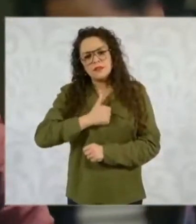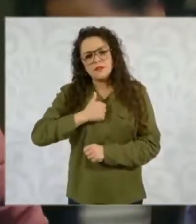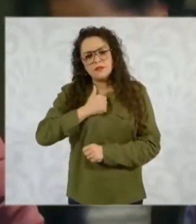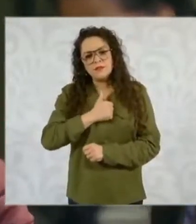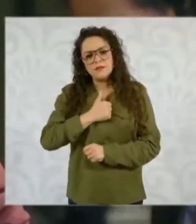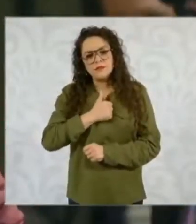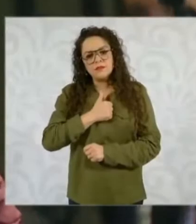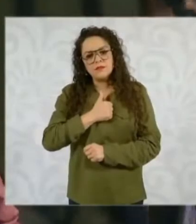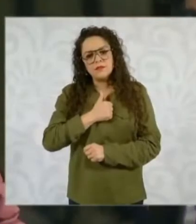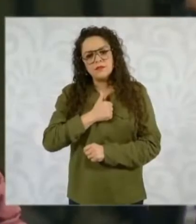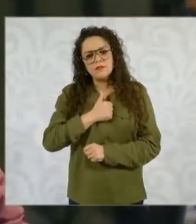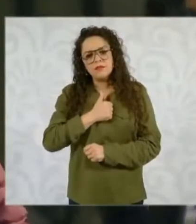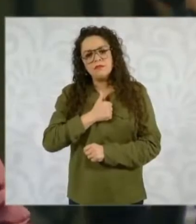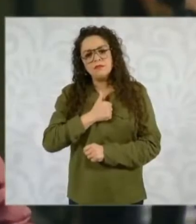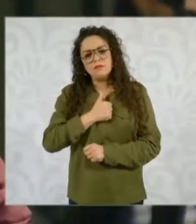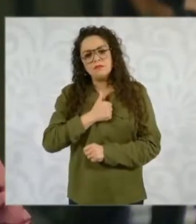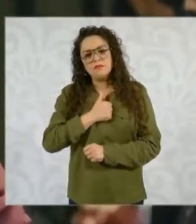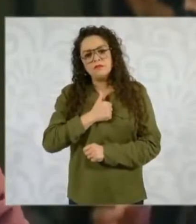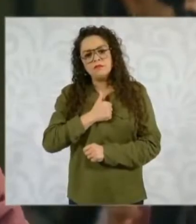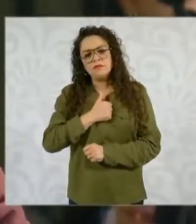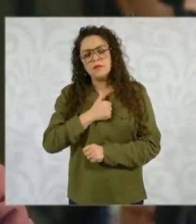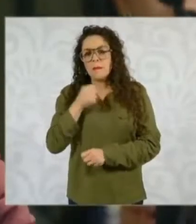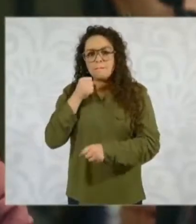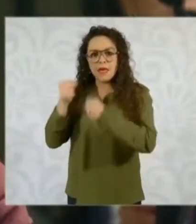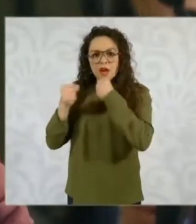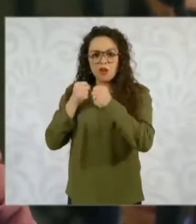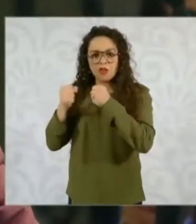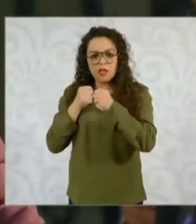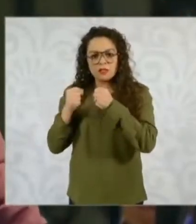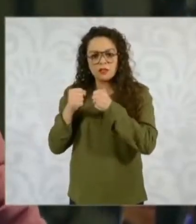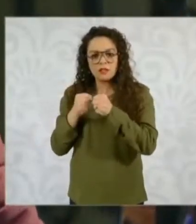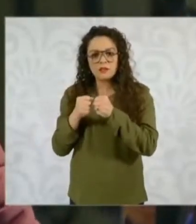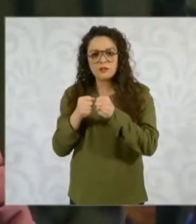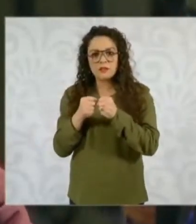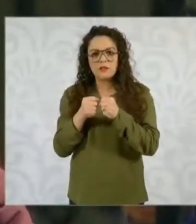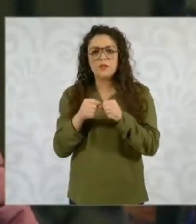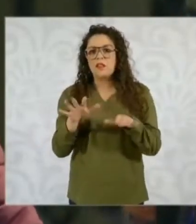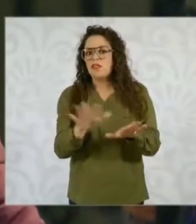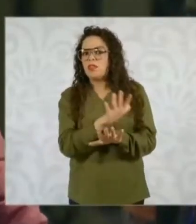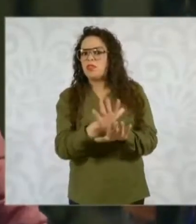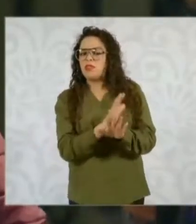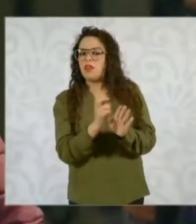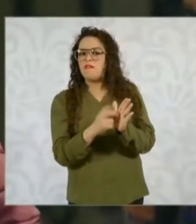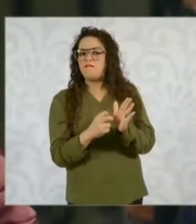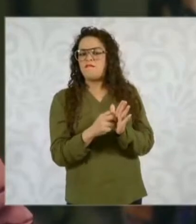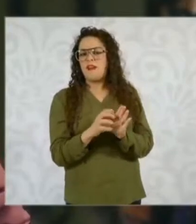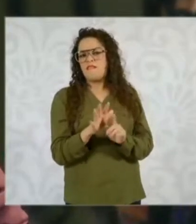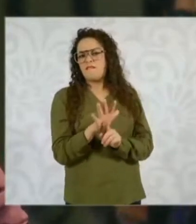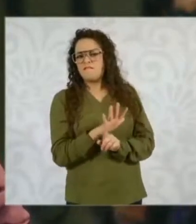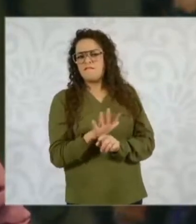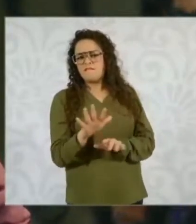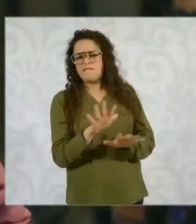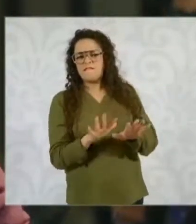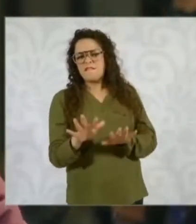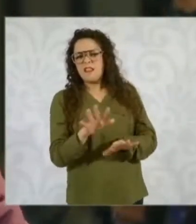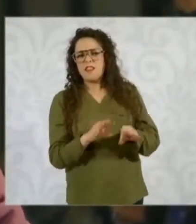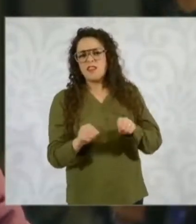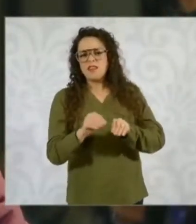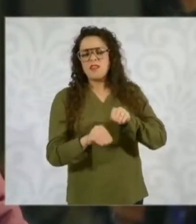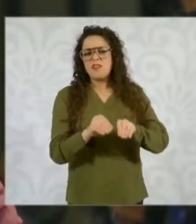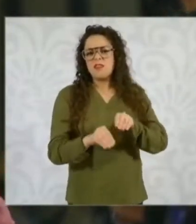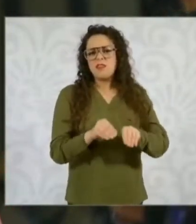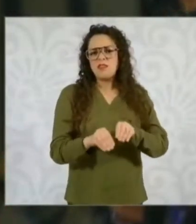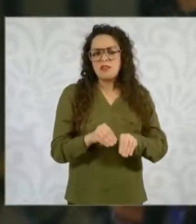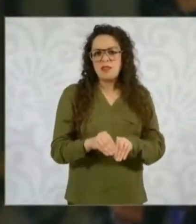matizaron la información varios periodistas y también la publicaron aquí en el país diciendo que el juez Brian